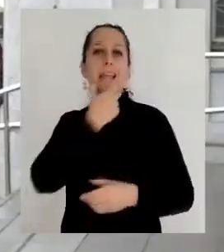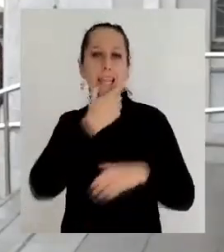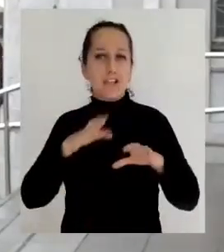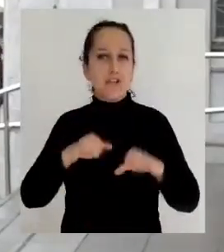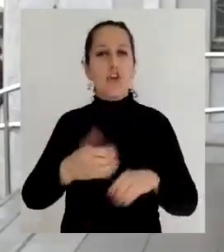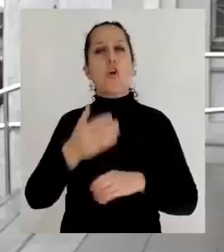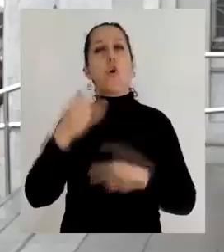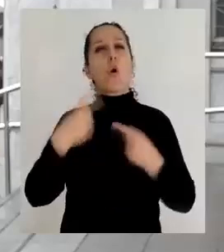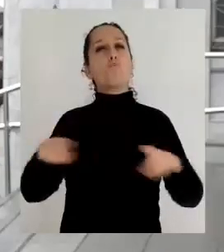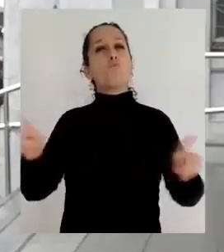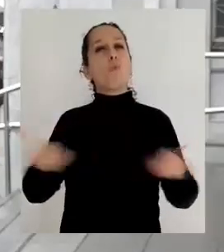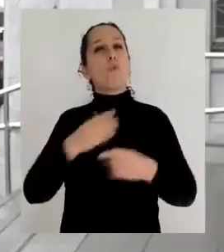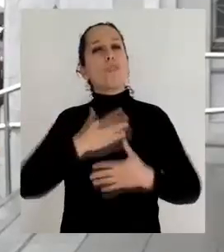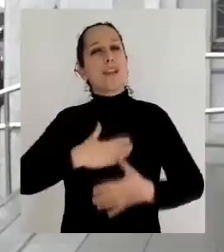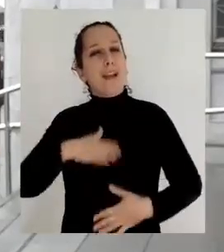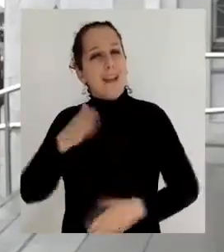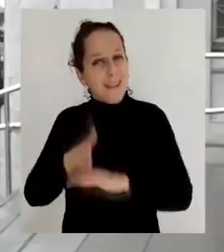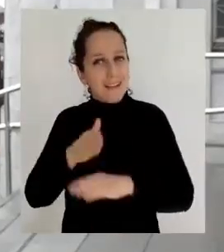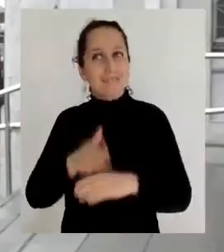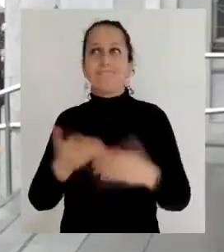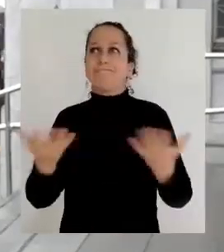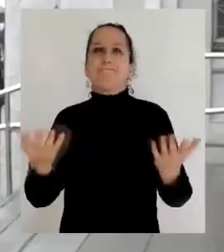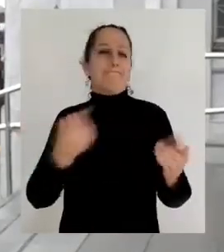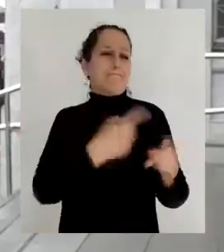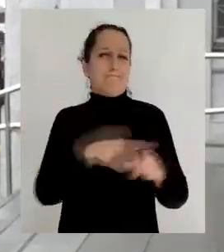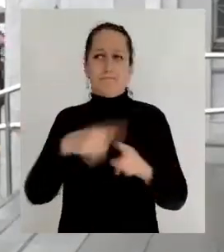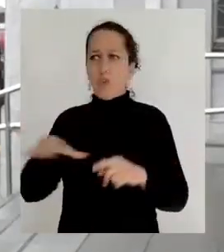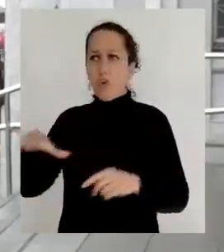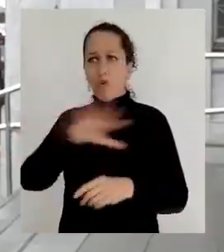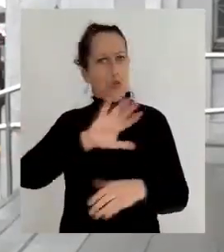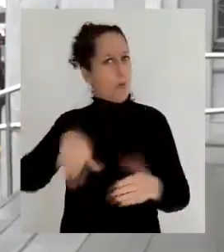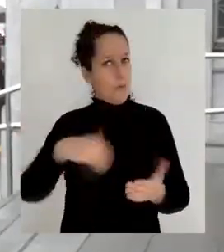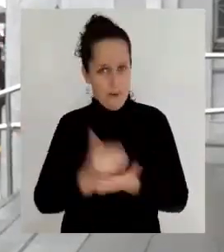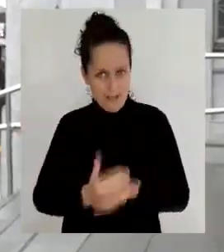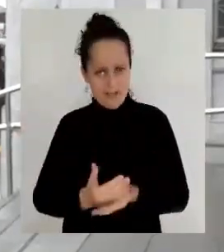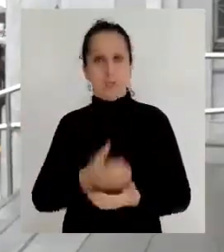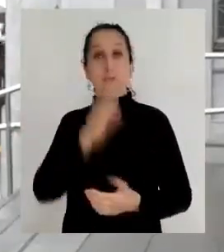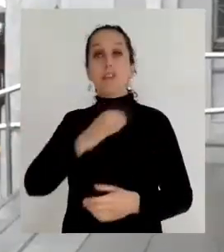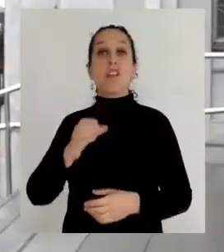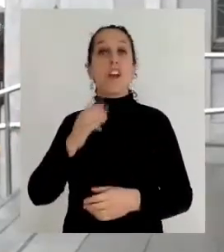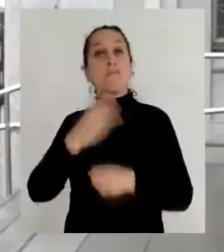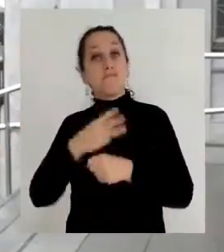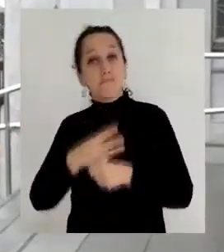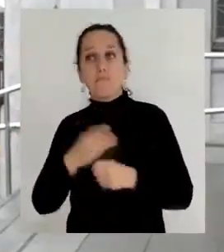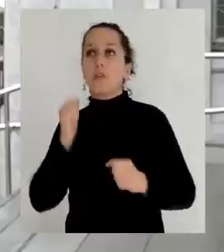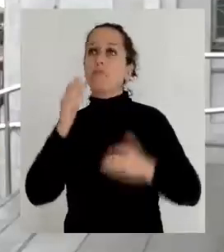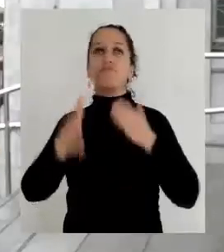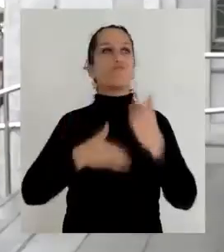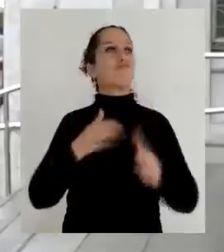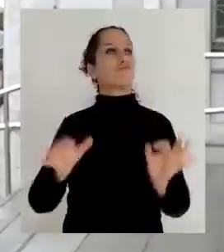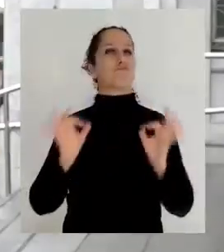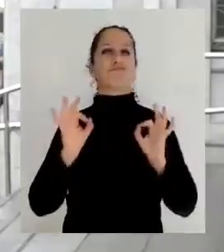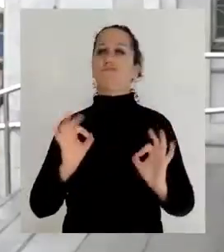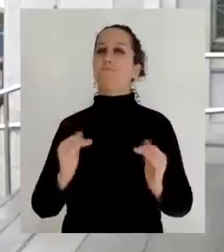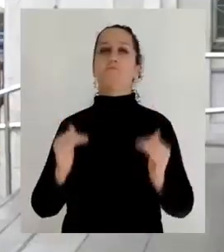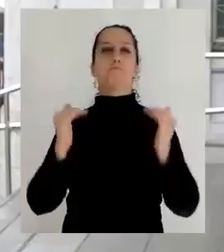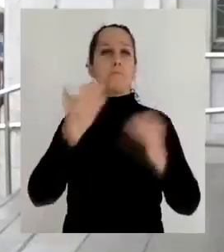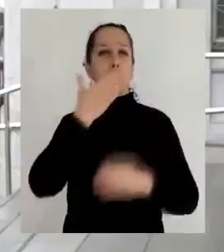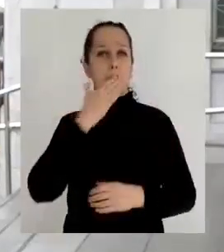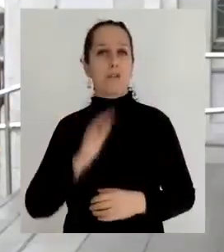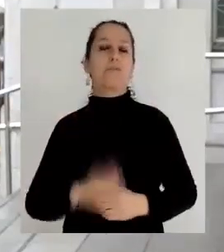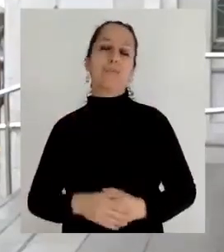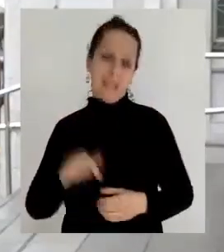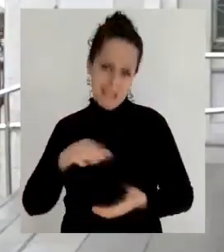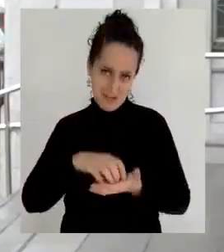kinésicas a musicoterapia y distintas alternativas que permitirán que los adultos mayores tengan una atención de primer